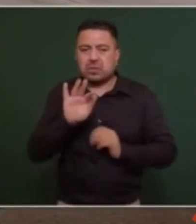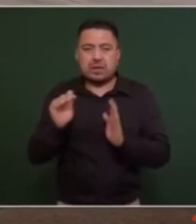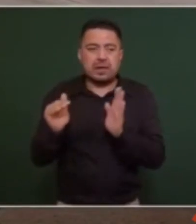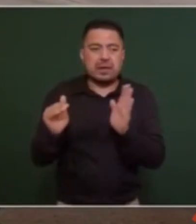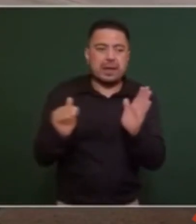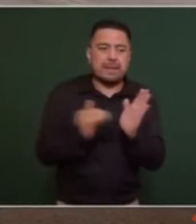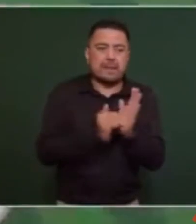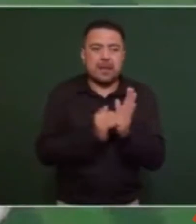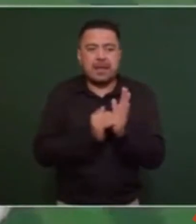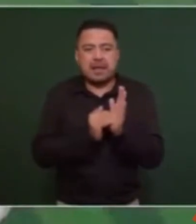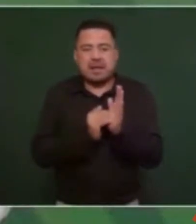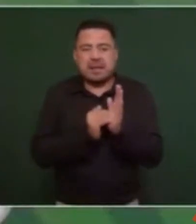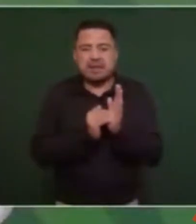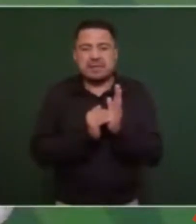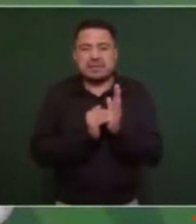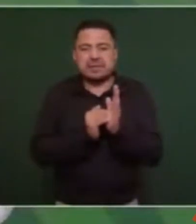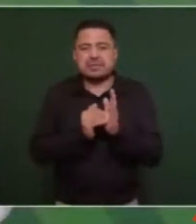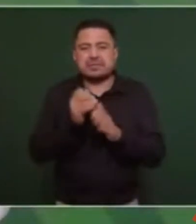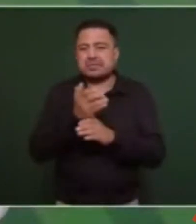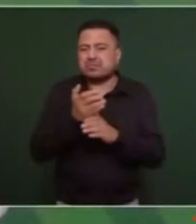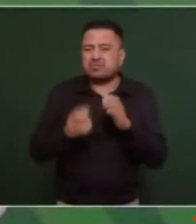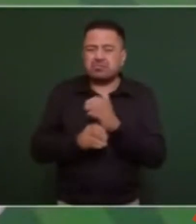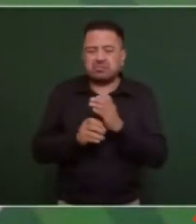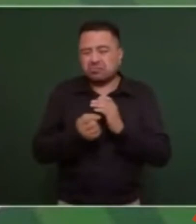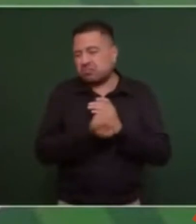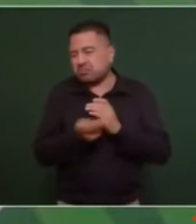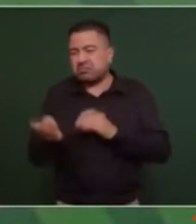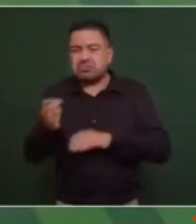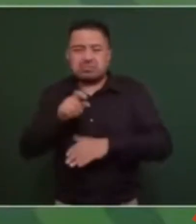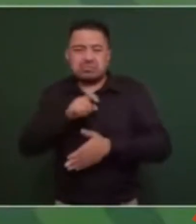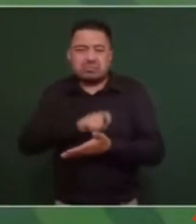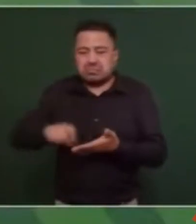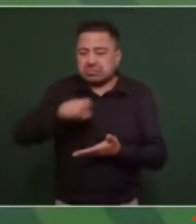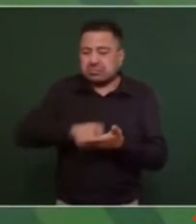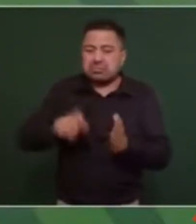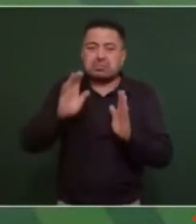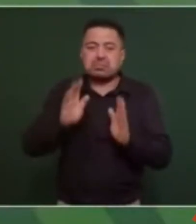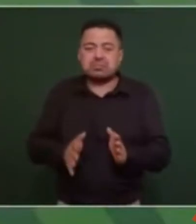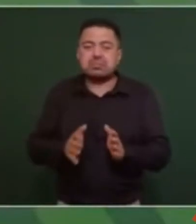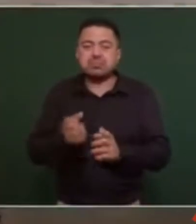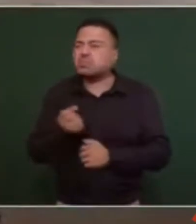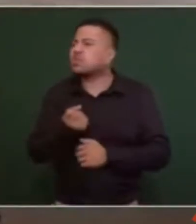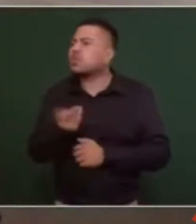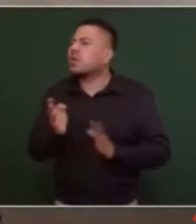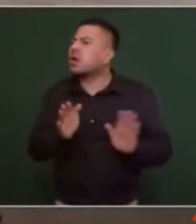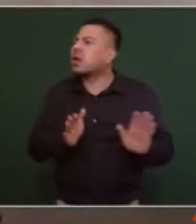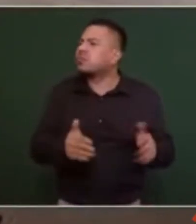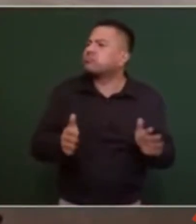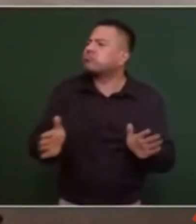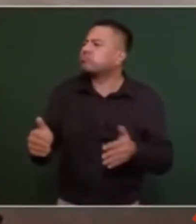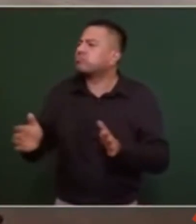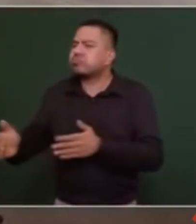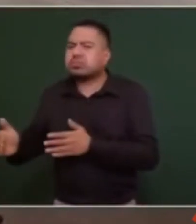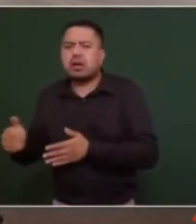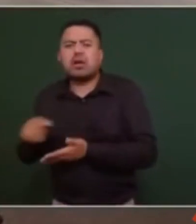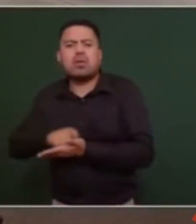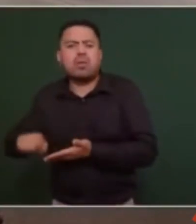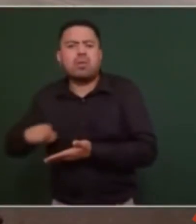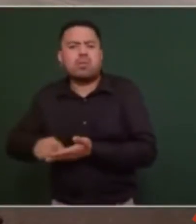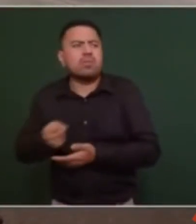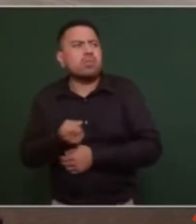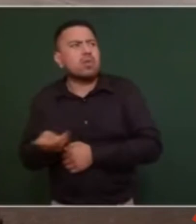electrodomésticos eh cuántos paquetes conseguidos